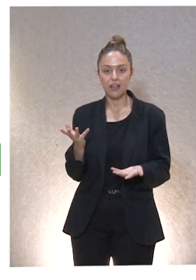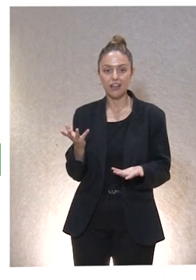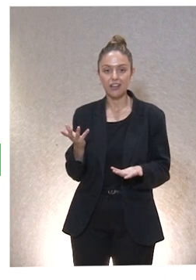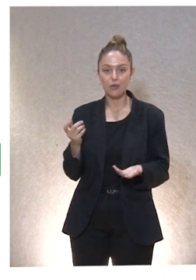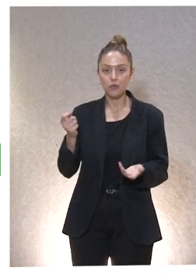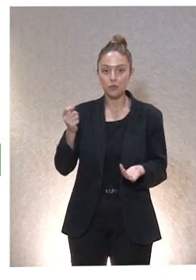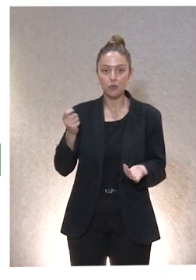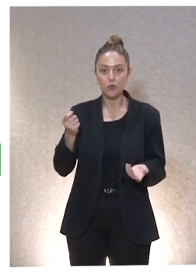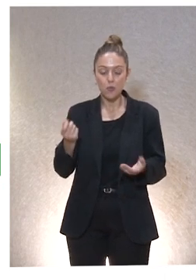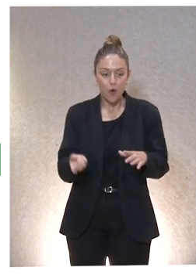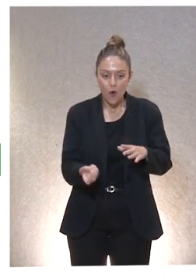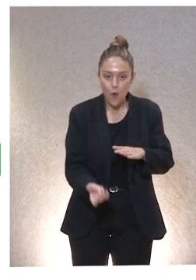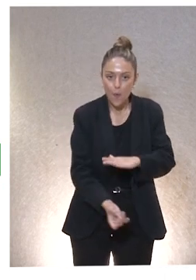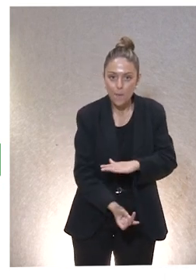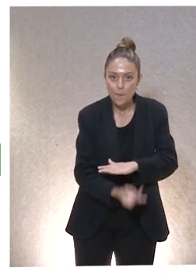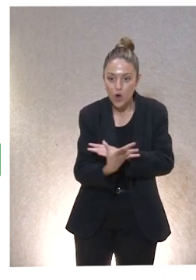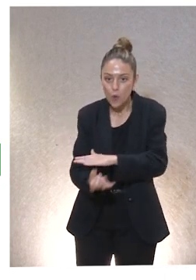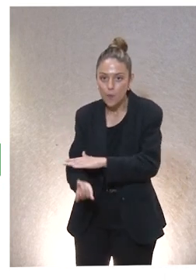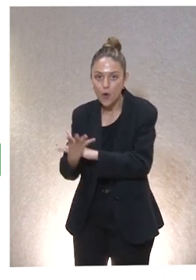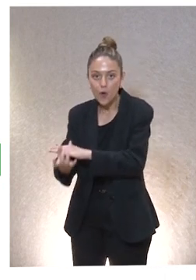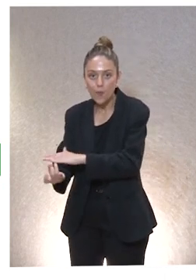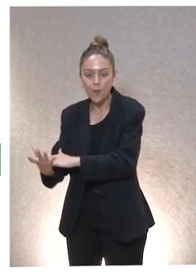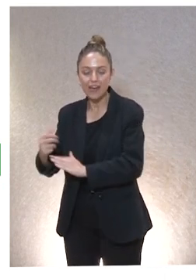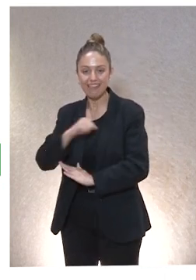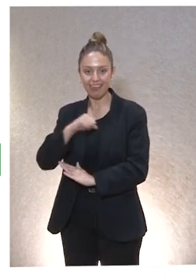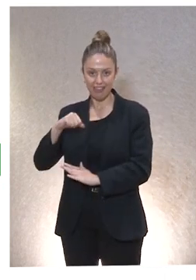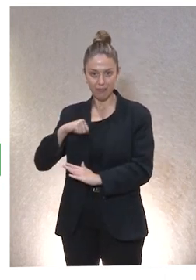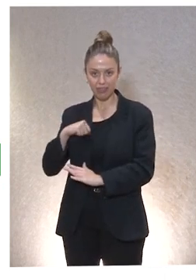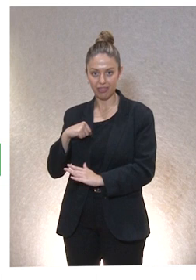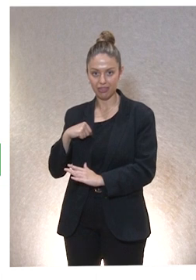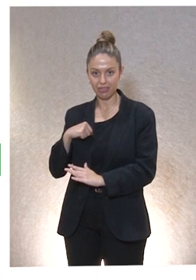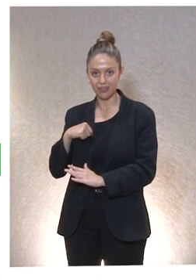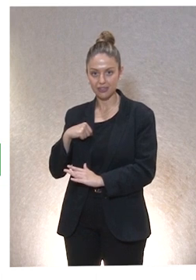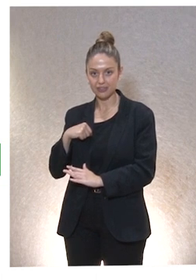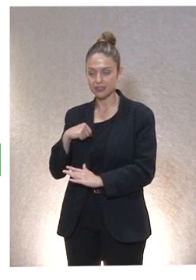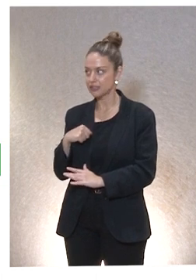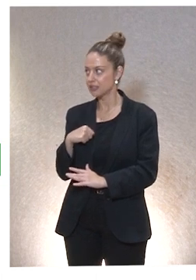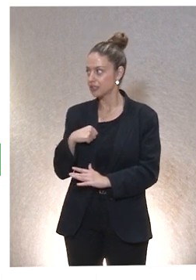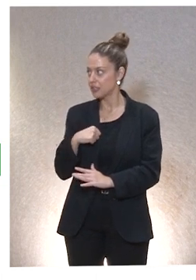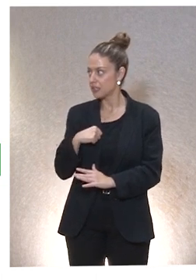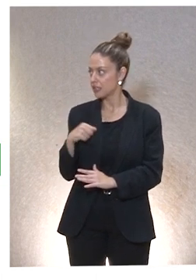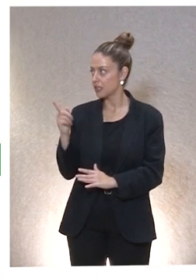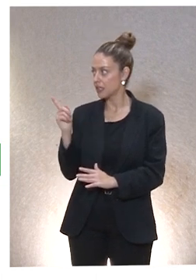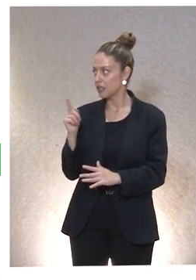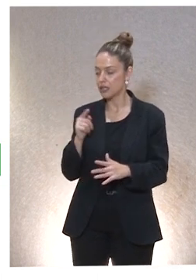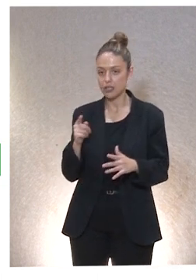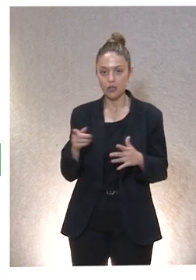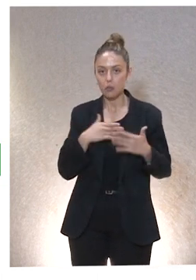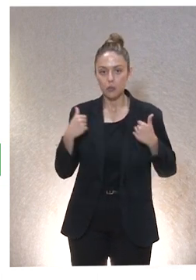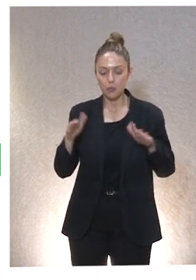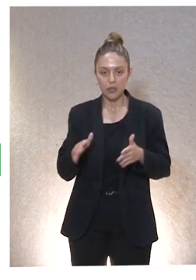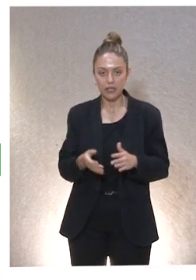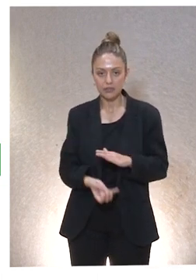Brotan así, brotan como independientes. La foto está muy clara. Esta seta aquí, esta allá, este hongo aquí, hongo allá, como queráis.